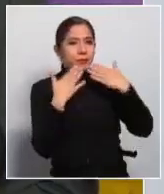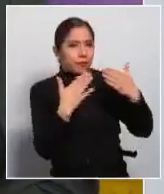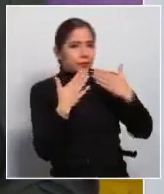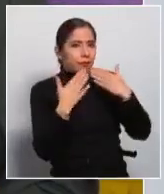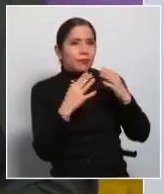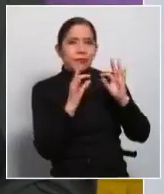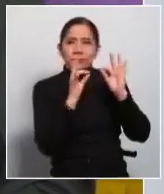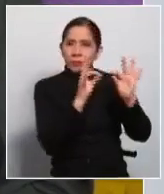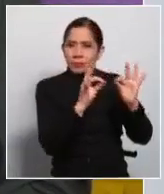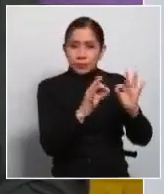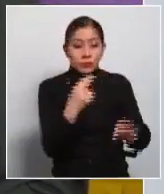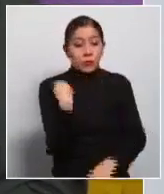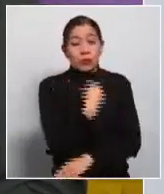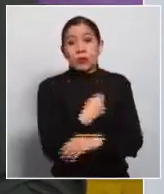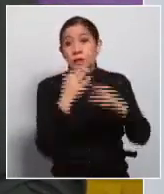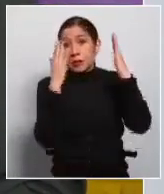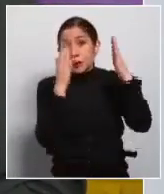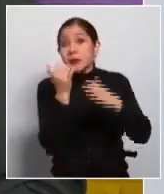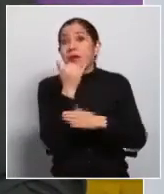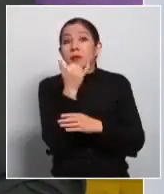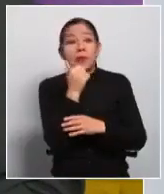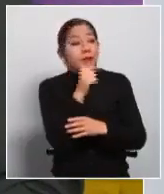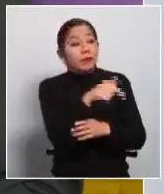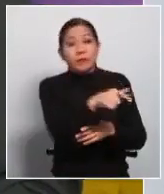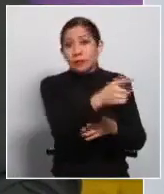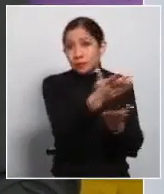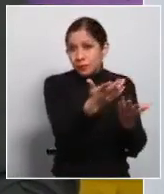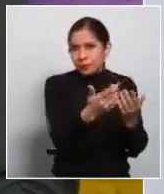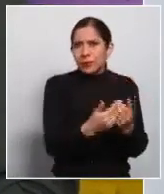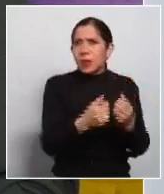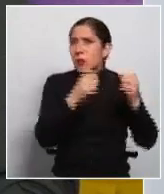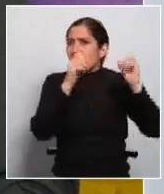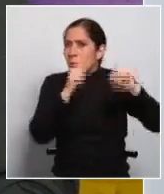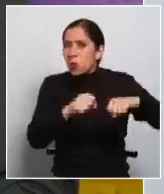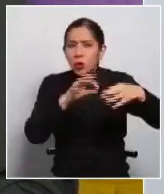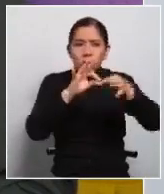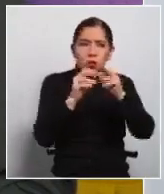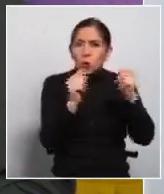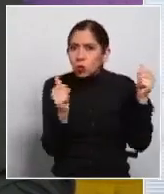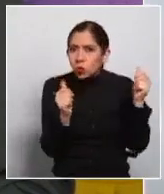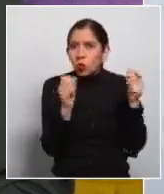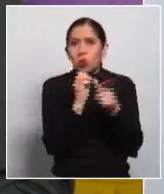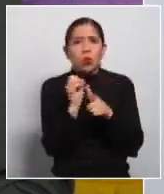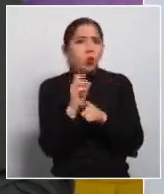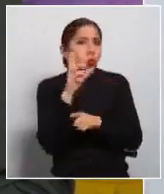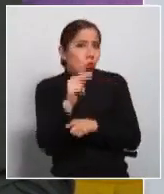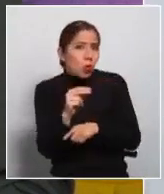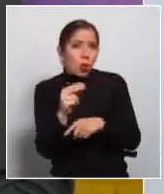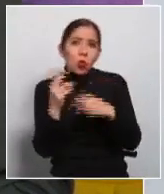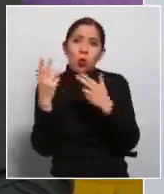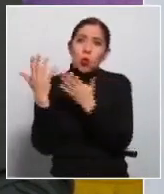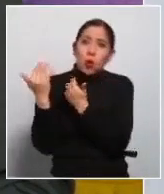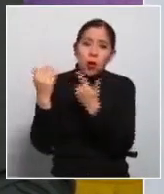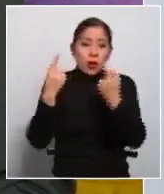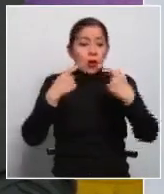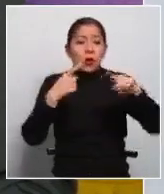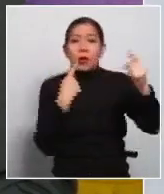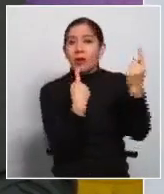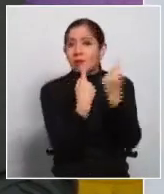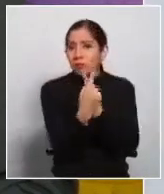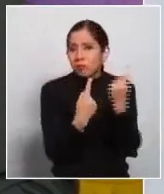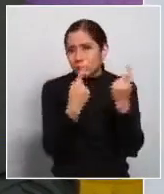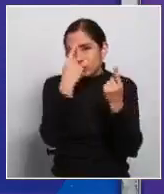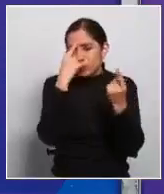Nelly. Pendientes a lo que esté ocurriendo, si es que también se puede dar una solución, si logran poder conversar para